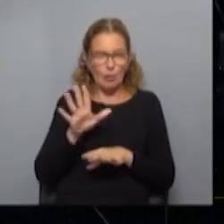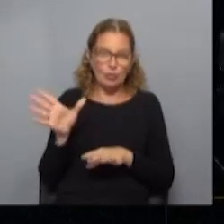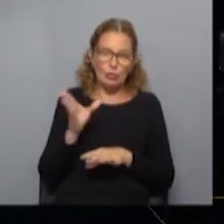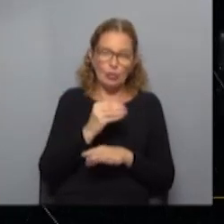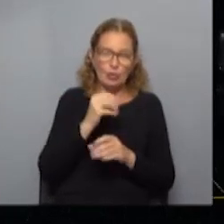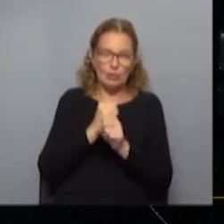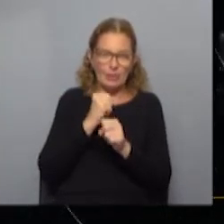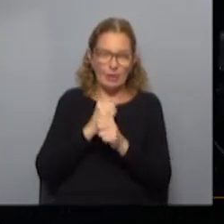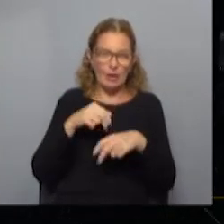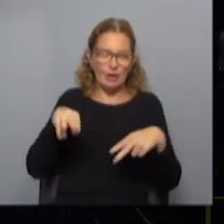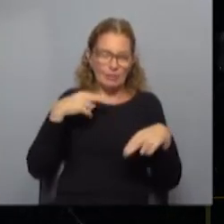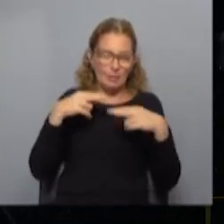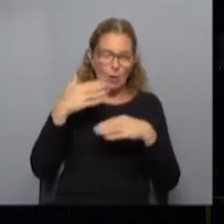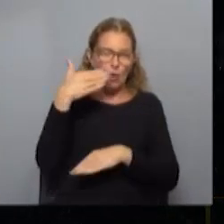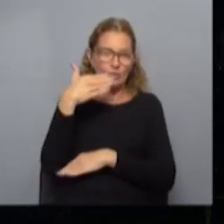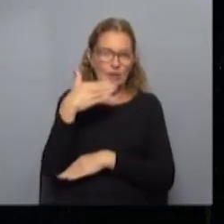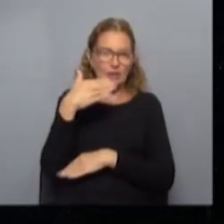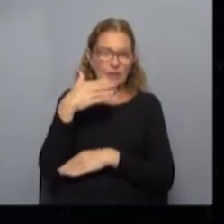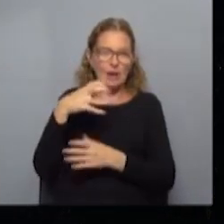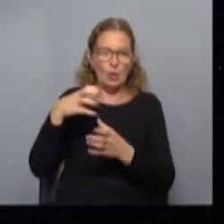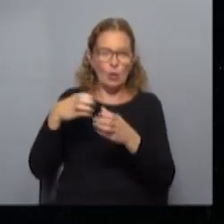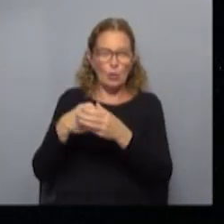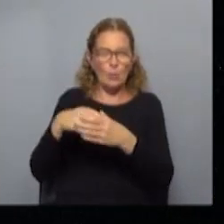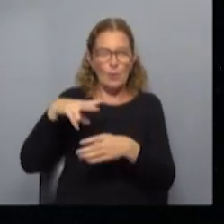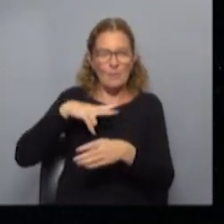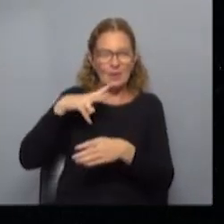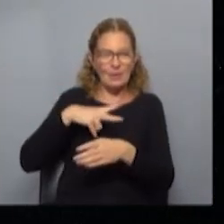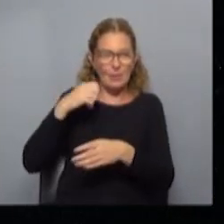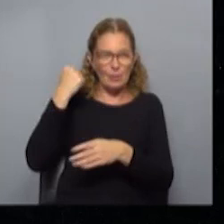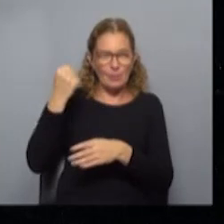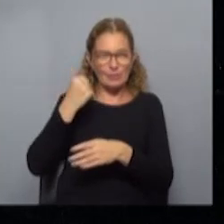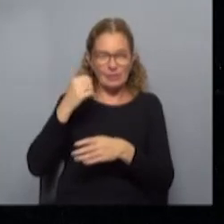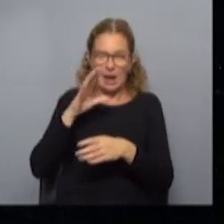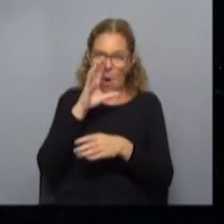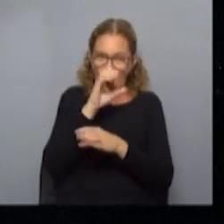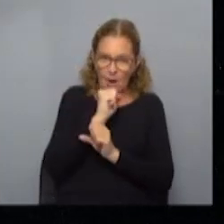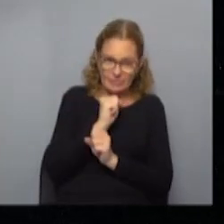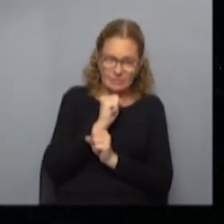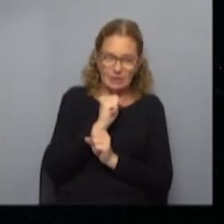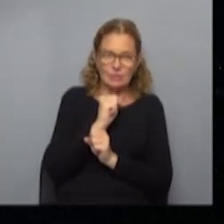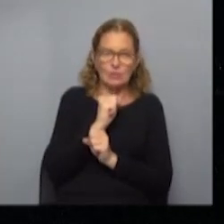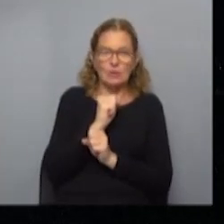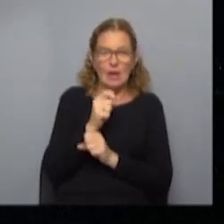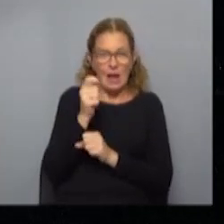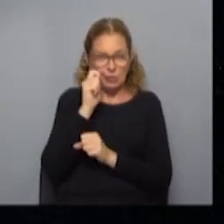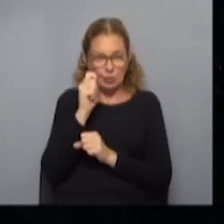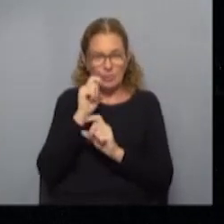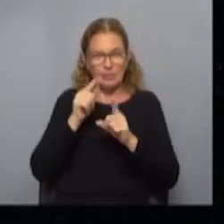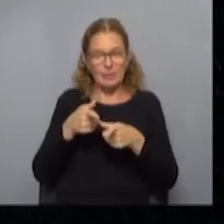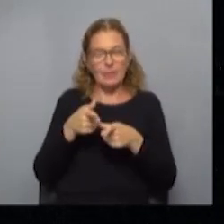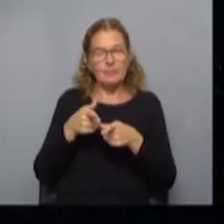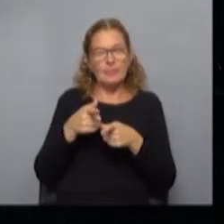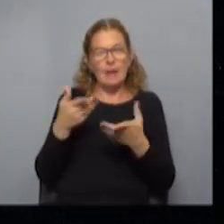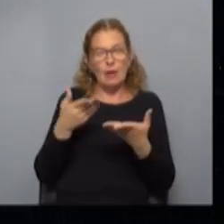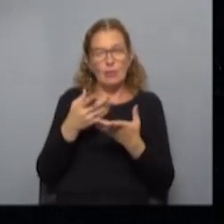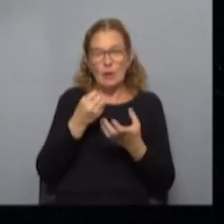trabajadores, como te decía, gastrónomos, hoteleros, el sector privado con una fuerza increíble haciéndole aguante a la actividad del turismo, hasta que ahora,